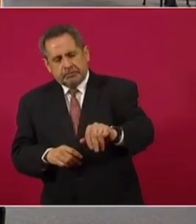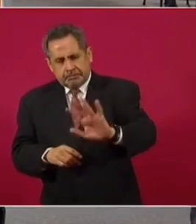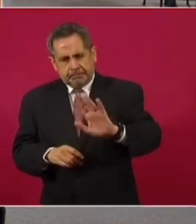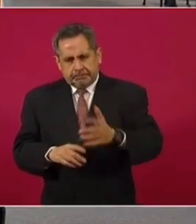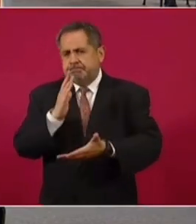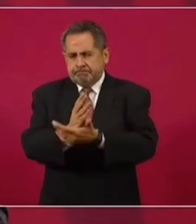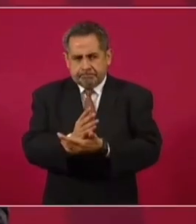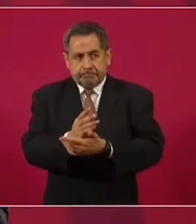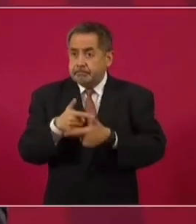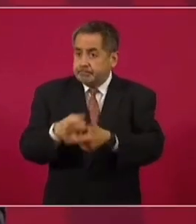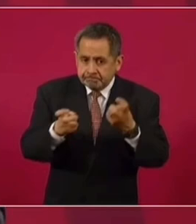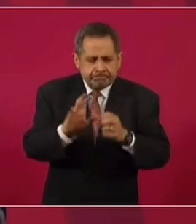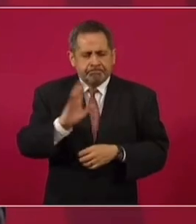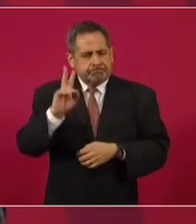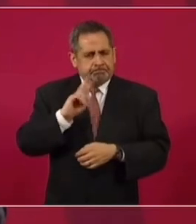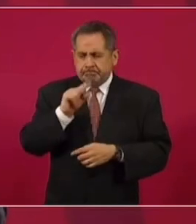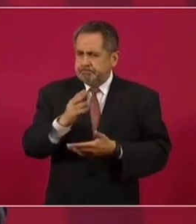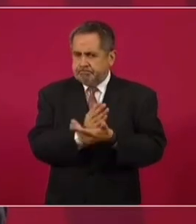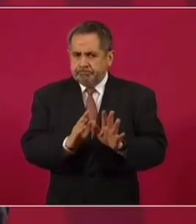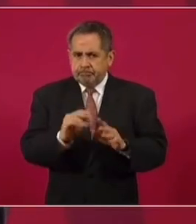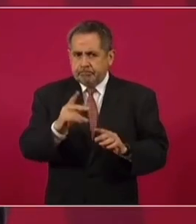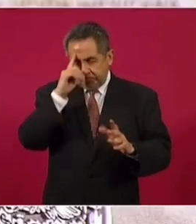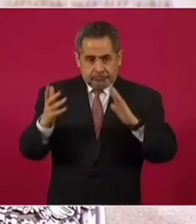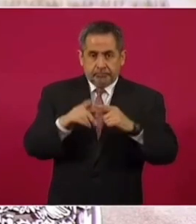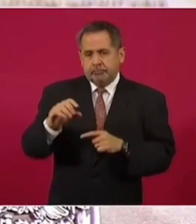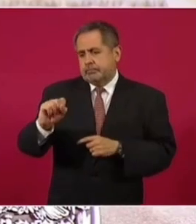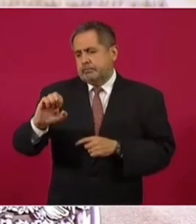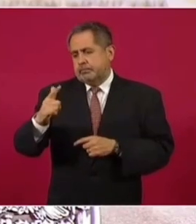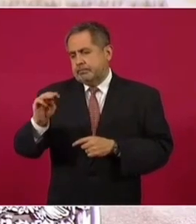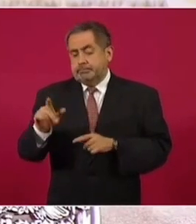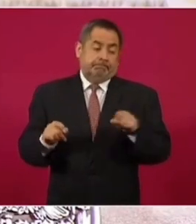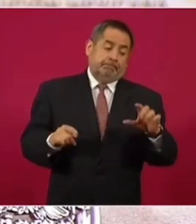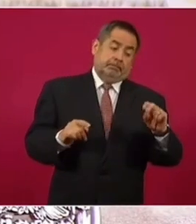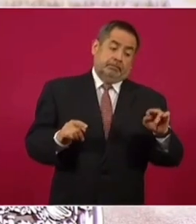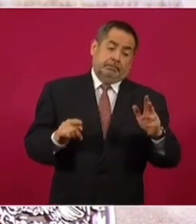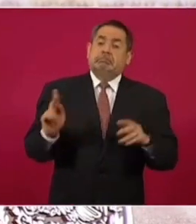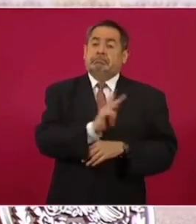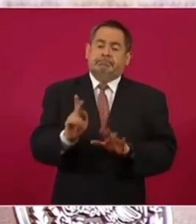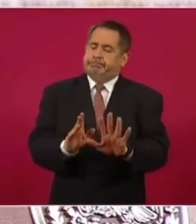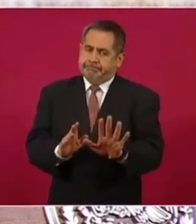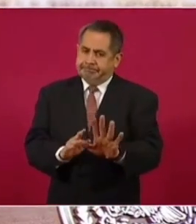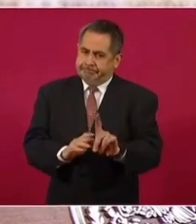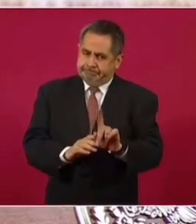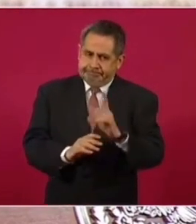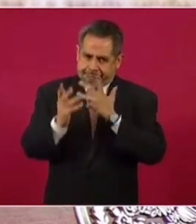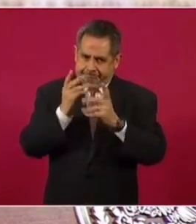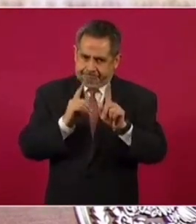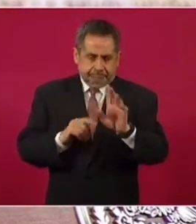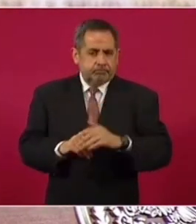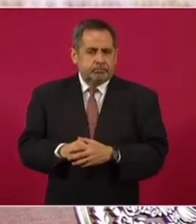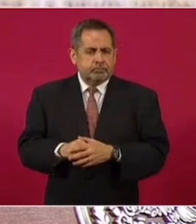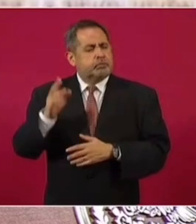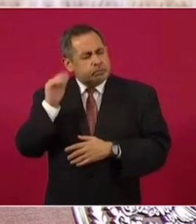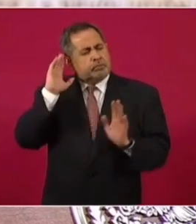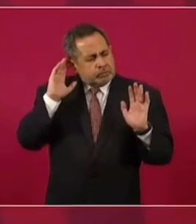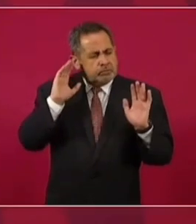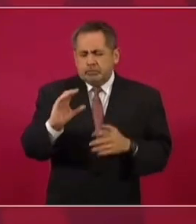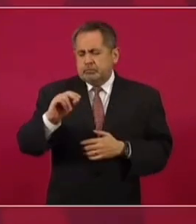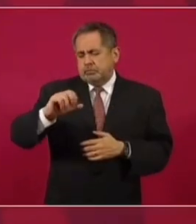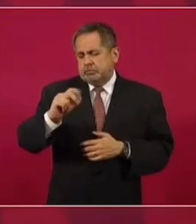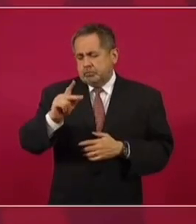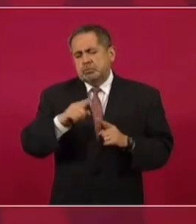procurar que no haya saqueos y que no se confunda a Segalmex con la Conasupo, que en su momento jugó un papel